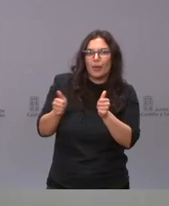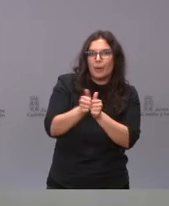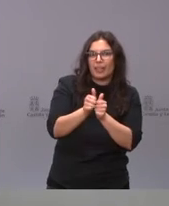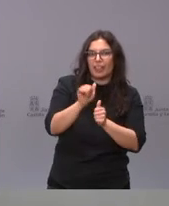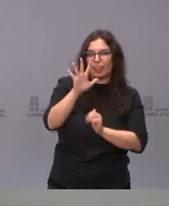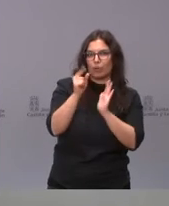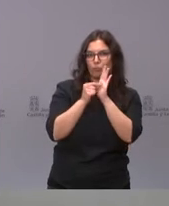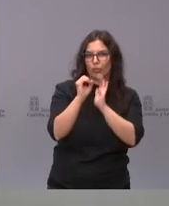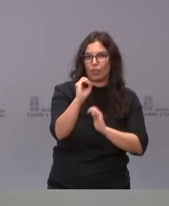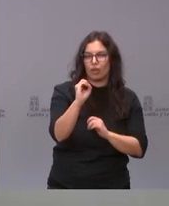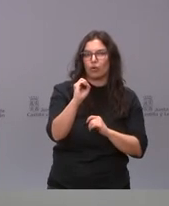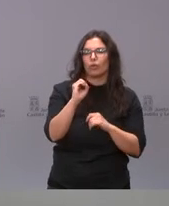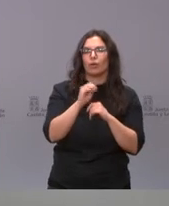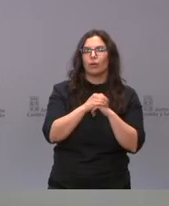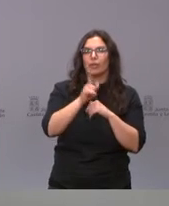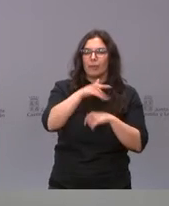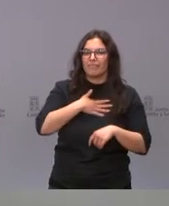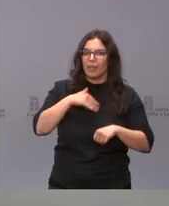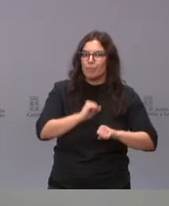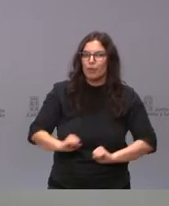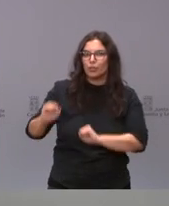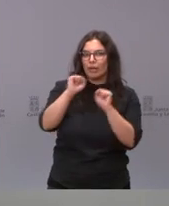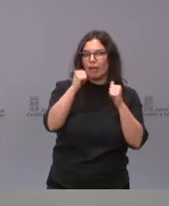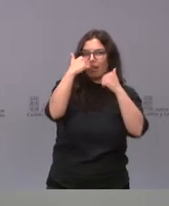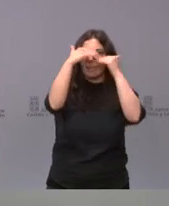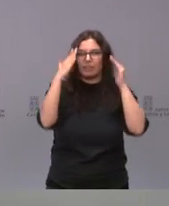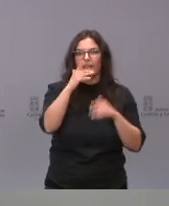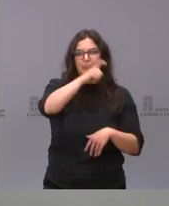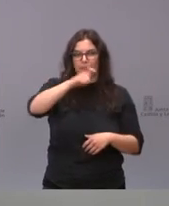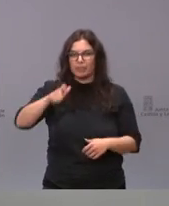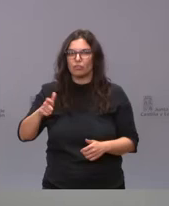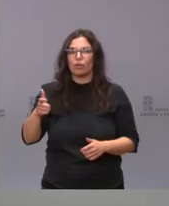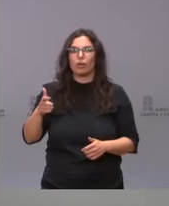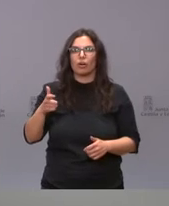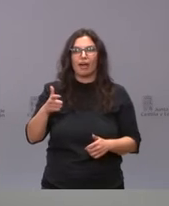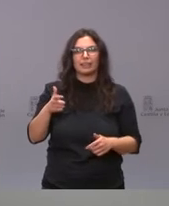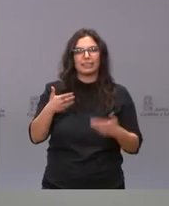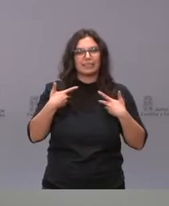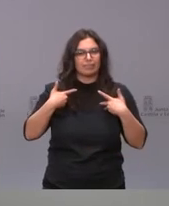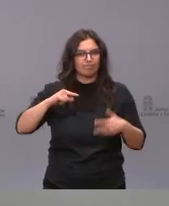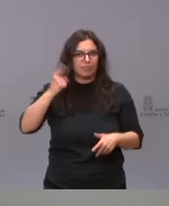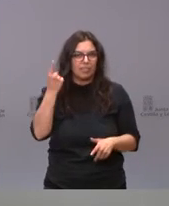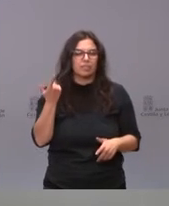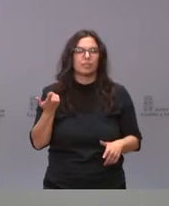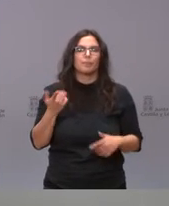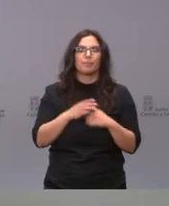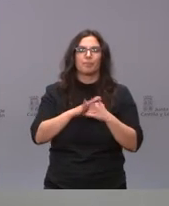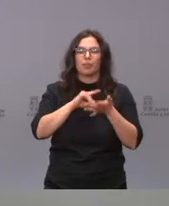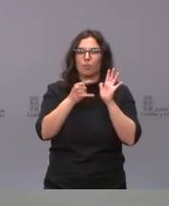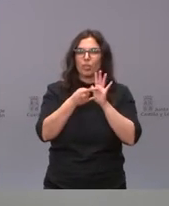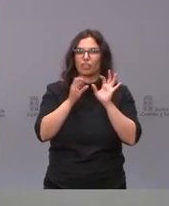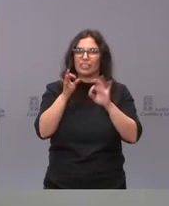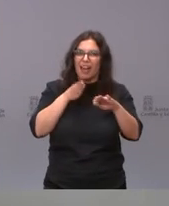.0, que acuestan por proteger, por atender a las personas más vulnerables, proyectos de